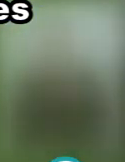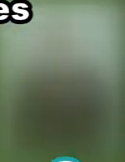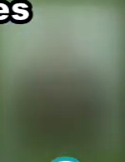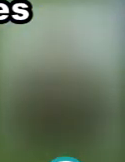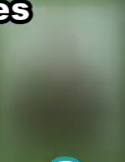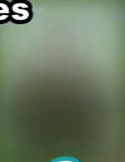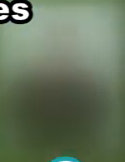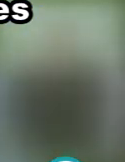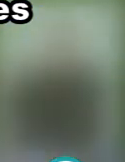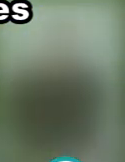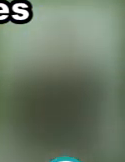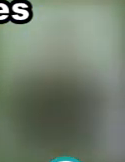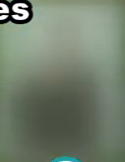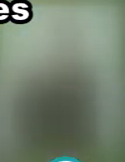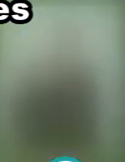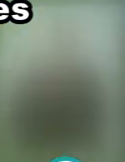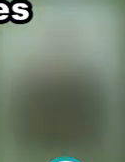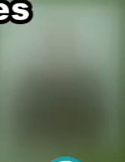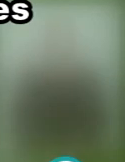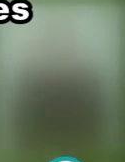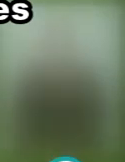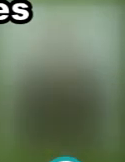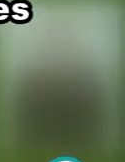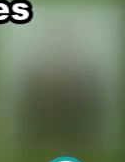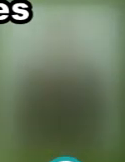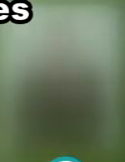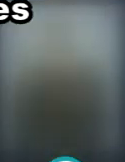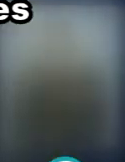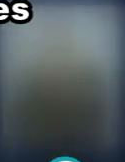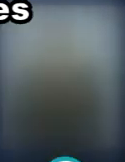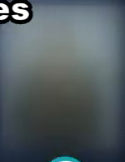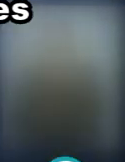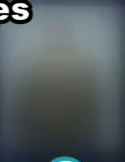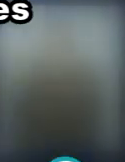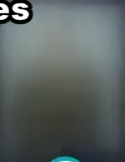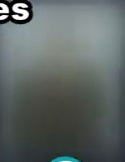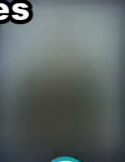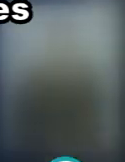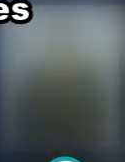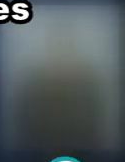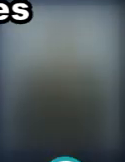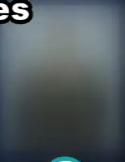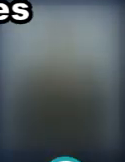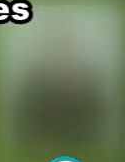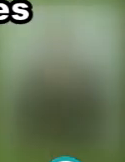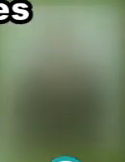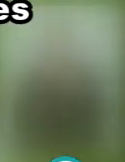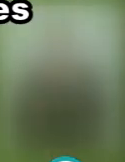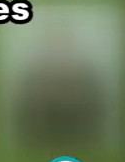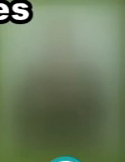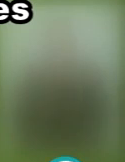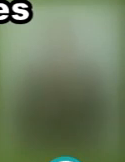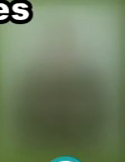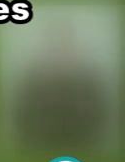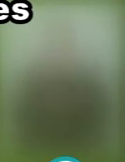la escuadra. Sí, además finalizando ya el partido, por eso te digo que perdió en último momento la oportunidad de